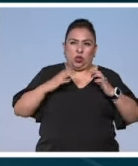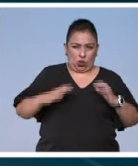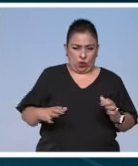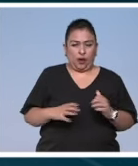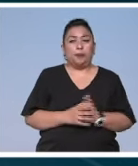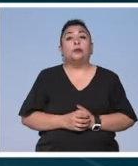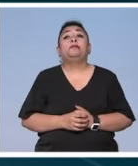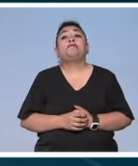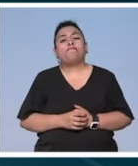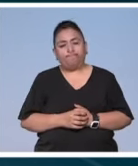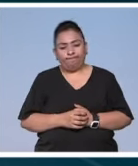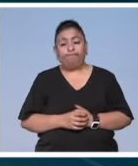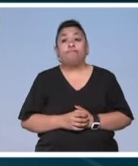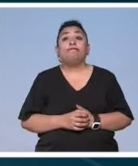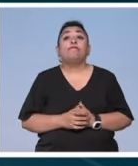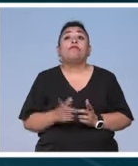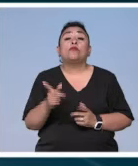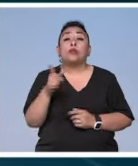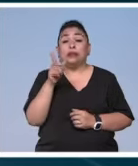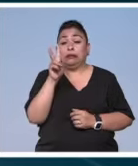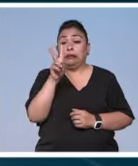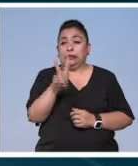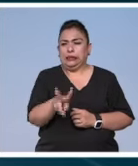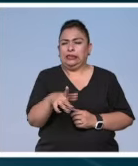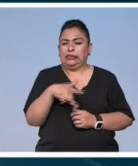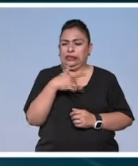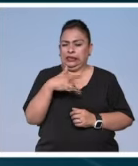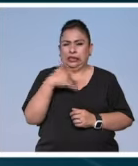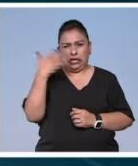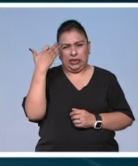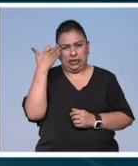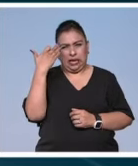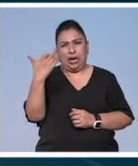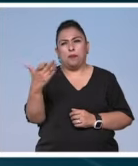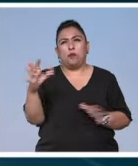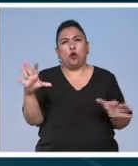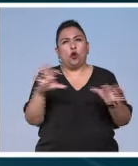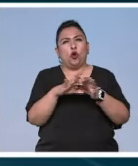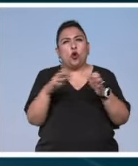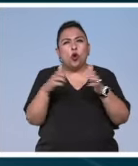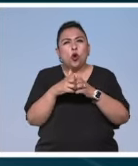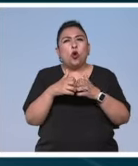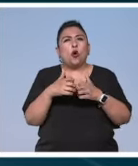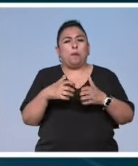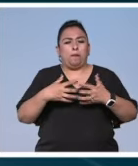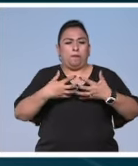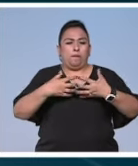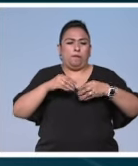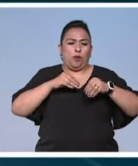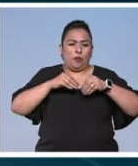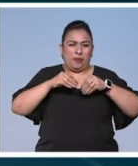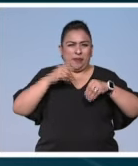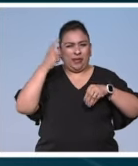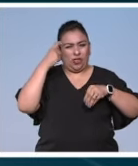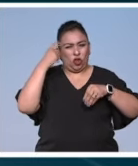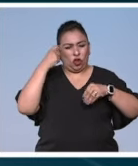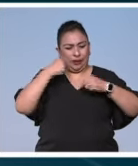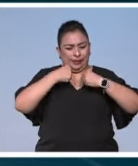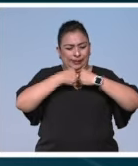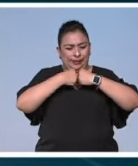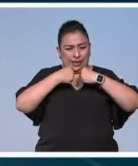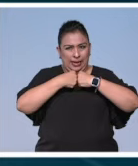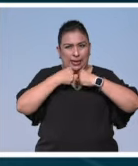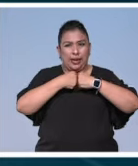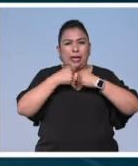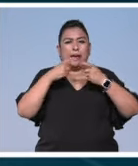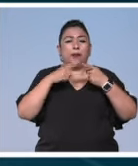esto quiere decir que si bien es cierto que la percepción del tiempo está conectada con el área motora suplementaria del cerebro y la